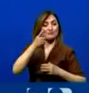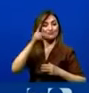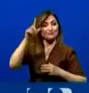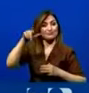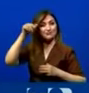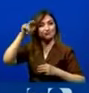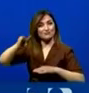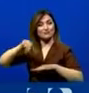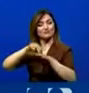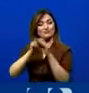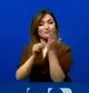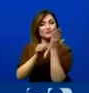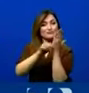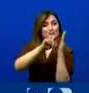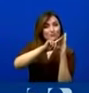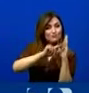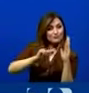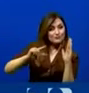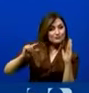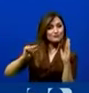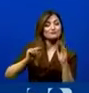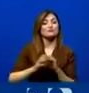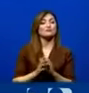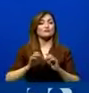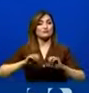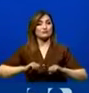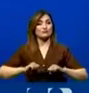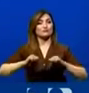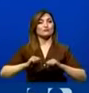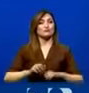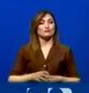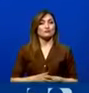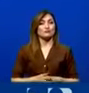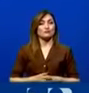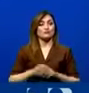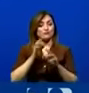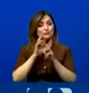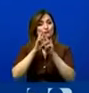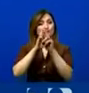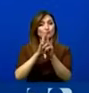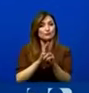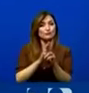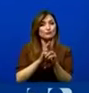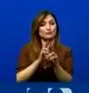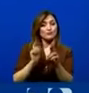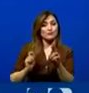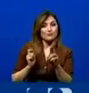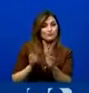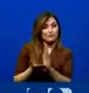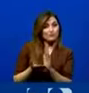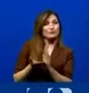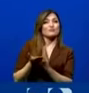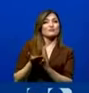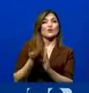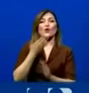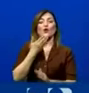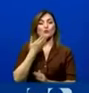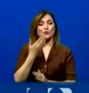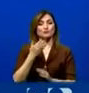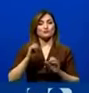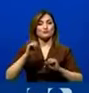Ministerio de Finanzas estén en posibilidades de darle una respuesta a esa aspiración dentro de las